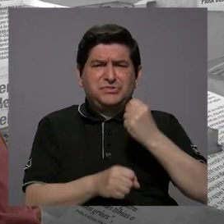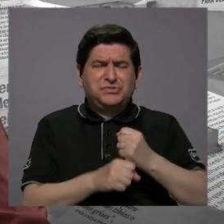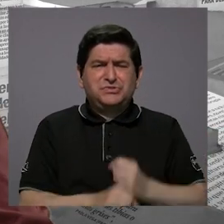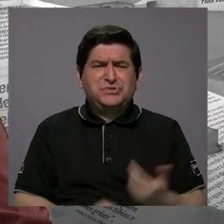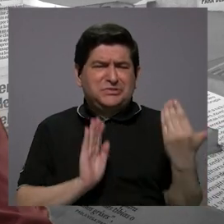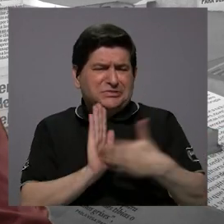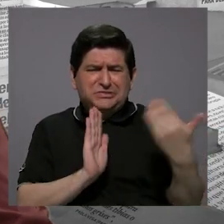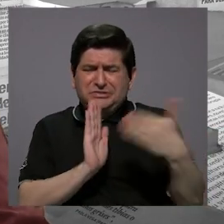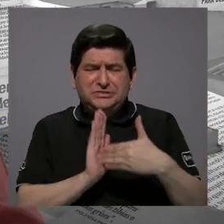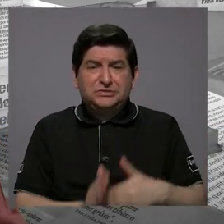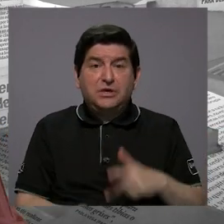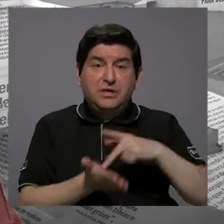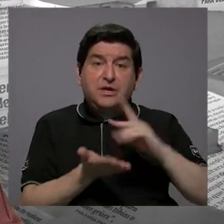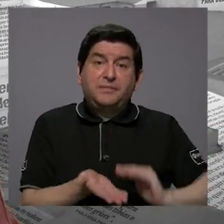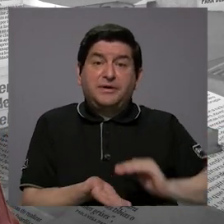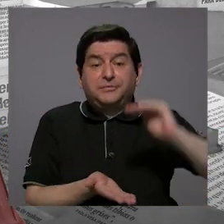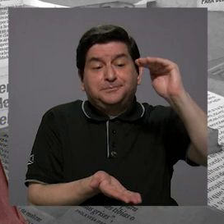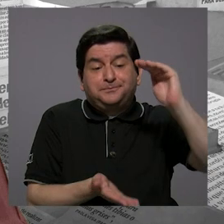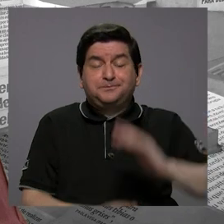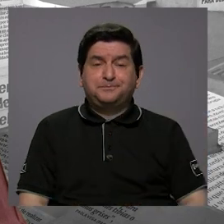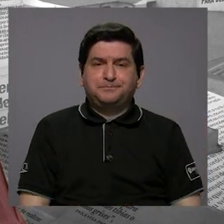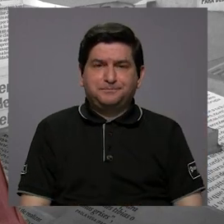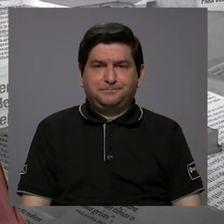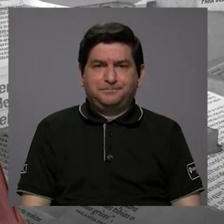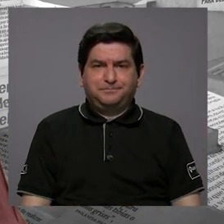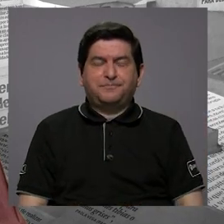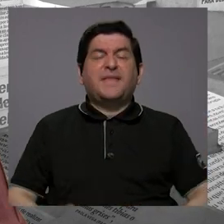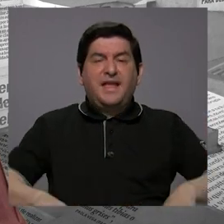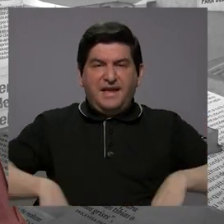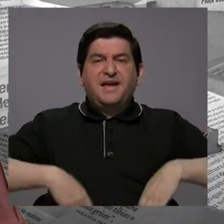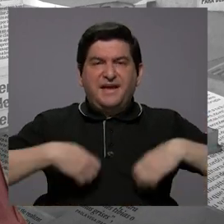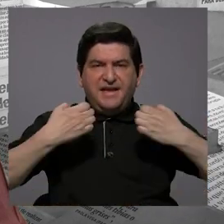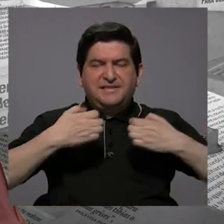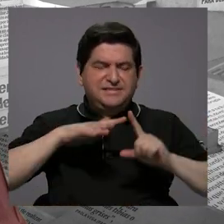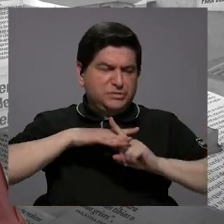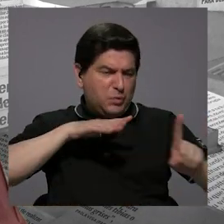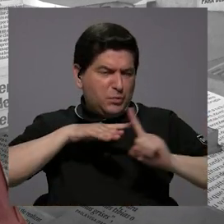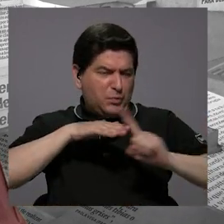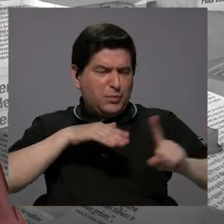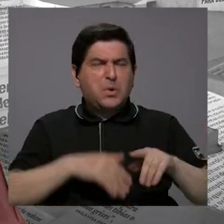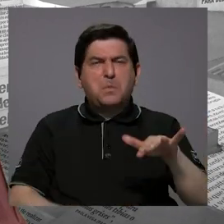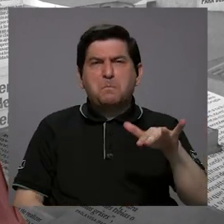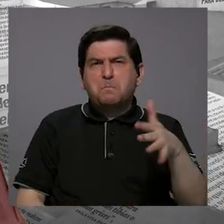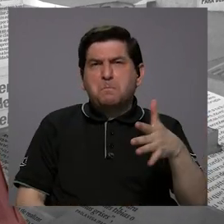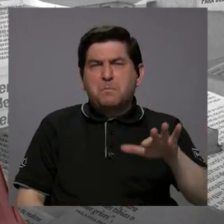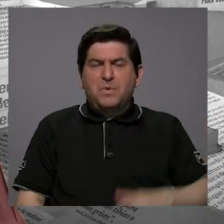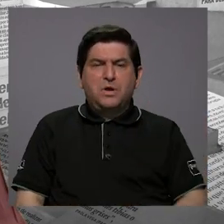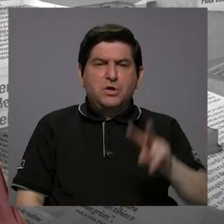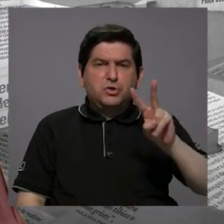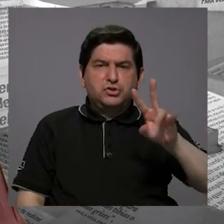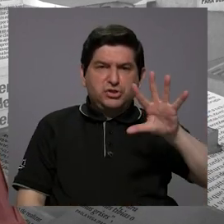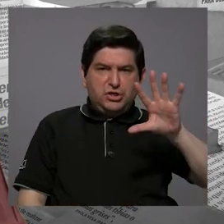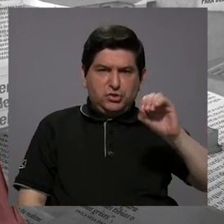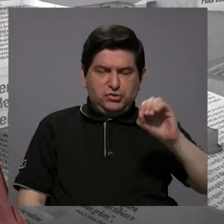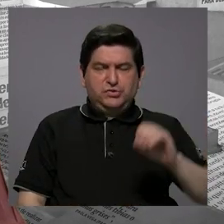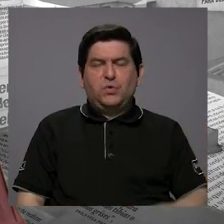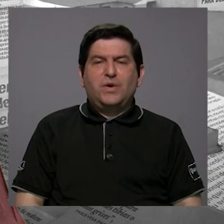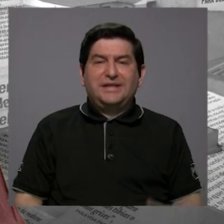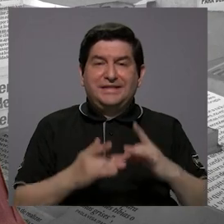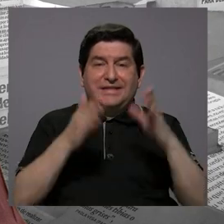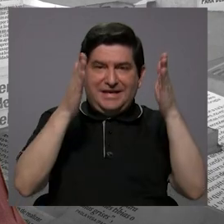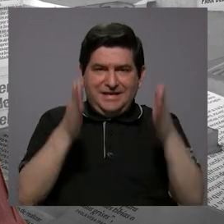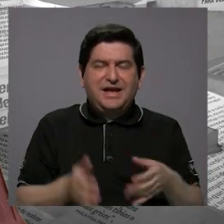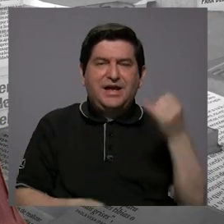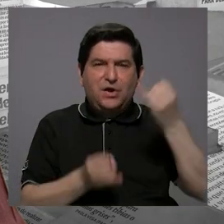y el salario es el mismo o más todavía. Entonces, ha habido un éxodo de aproximadamente 250 o más